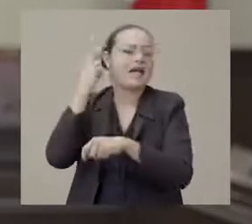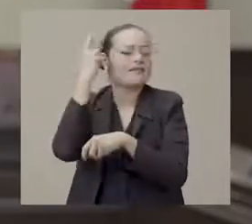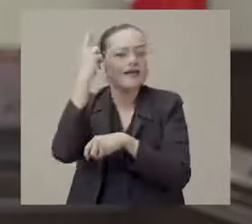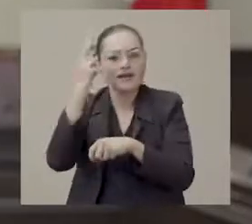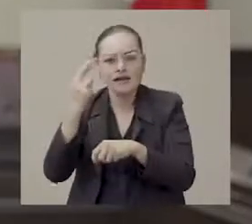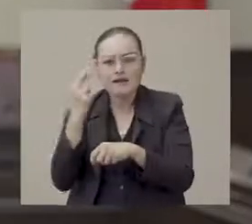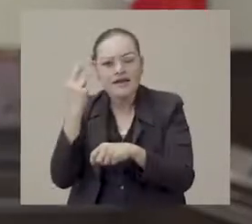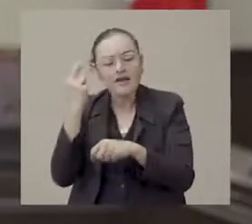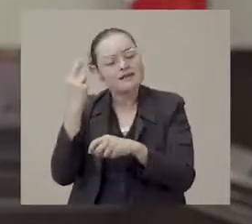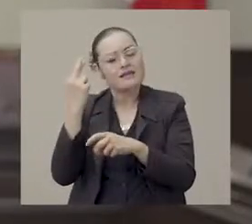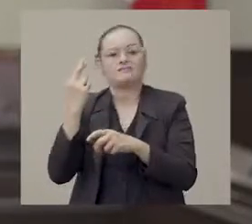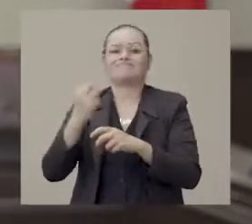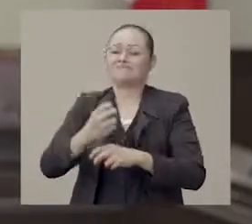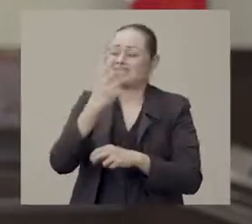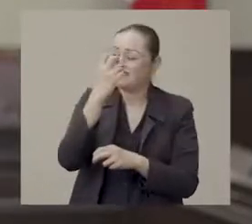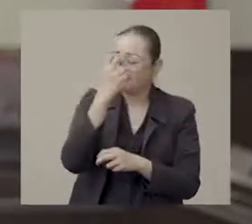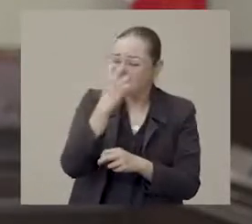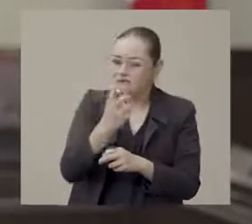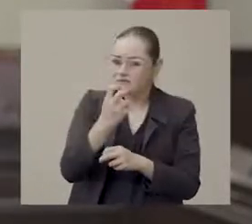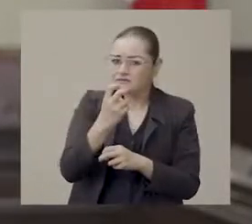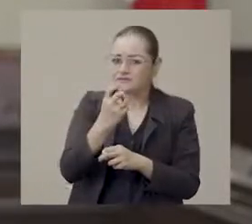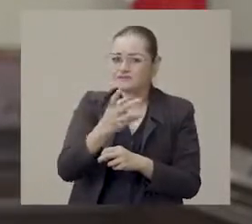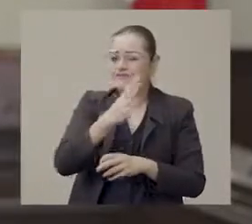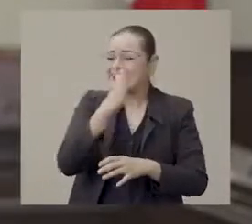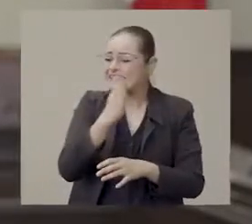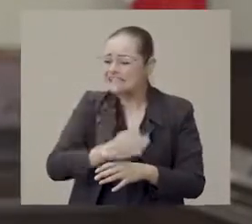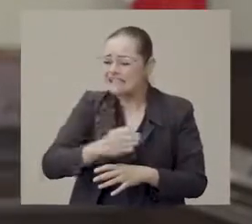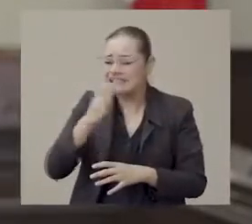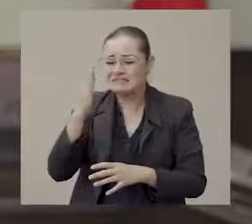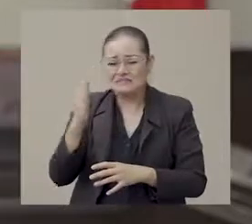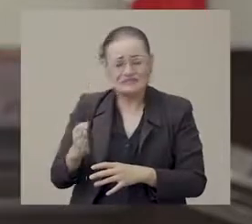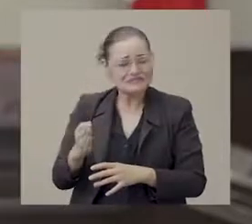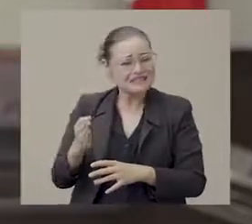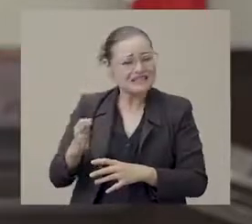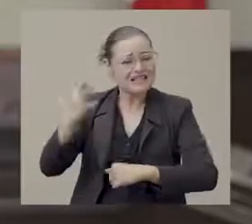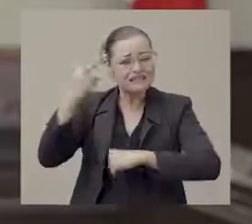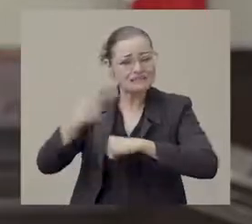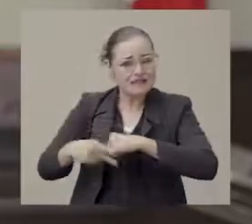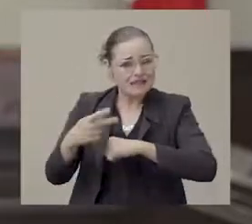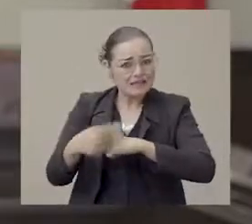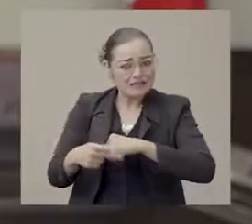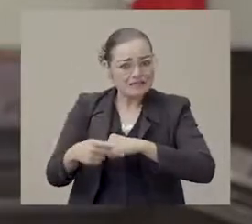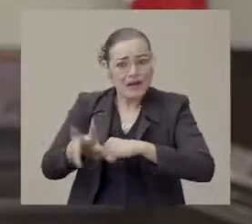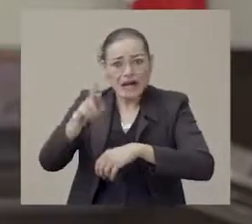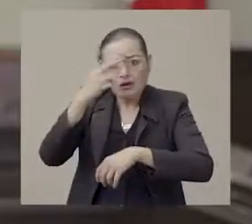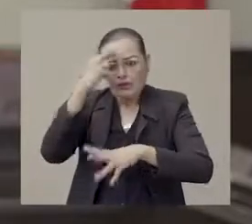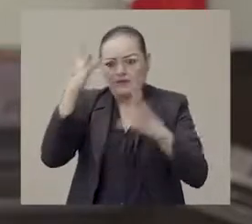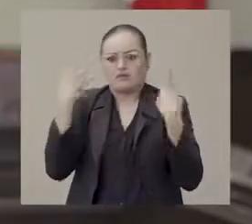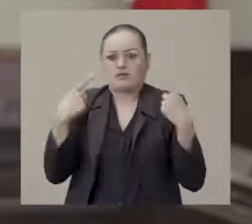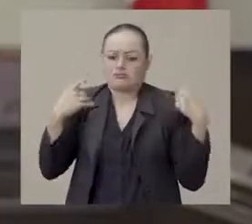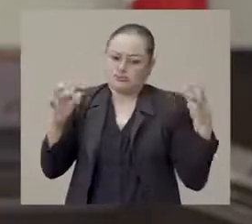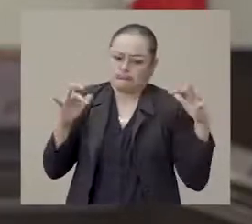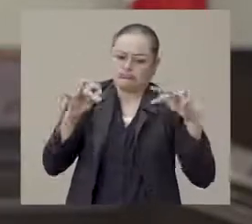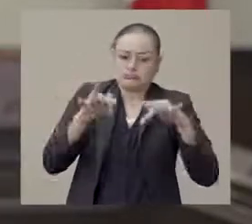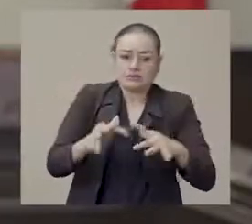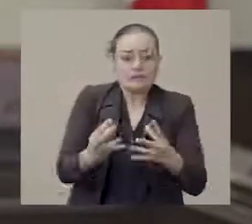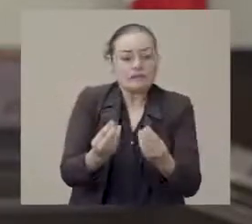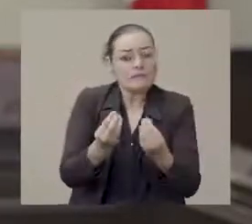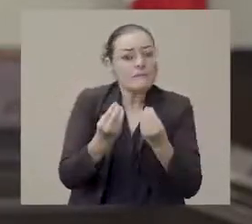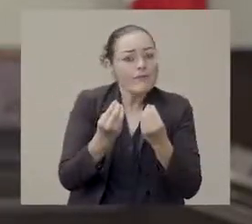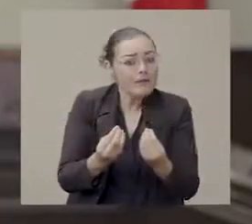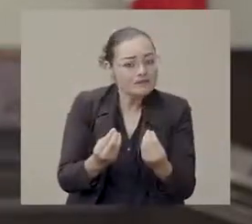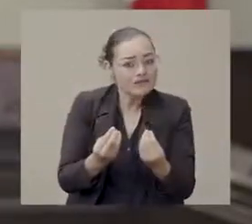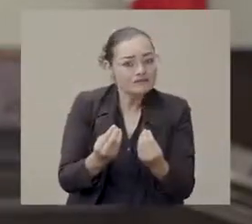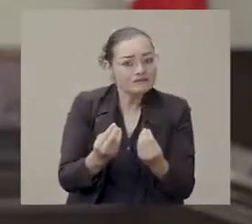Reyes. Y déjenme decirles por qué. El gran riesgo de estas fechas está en la actividad social más que en la